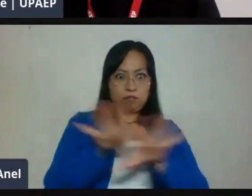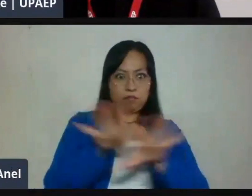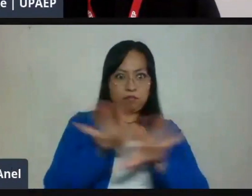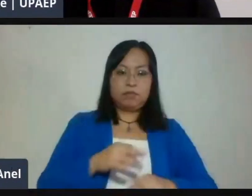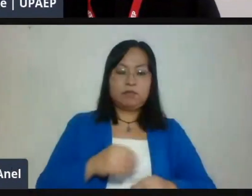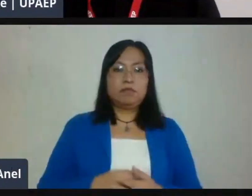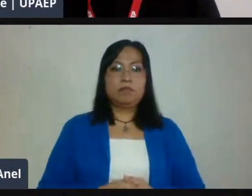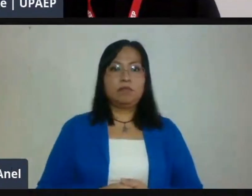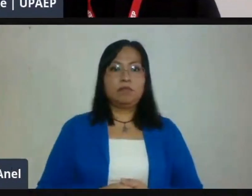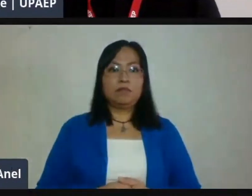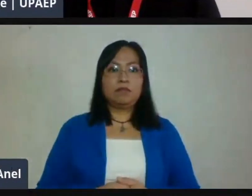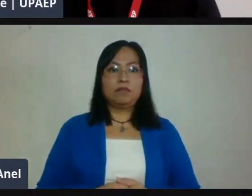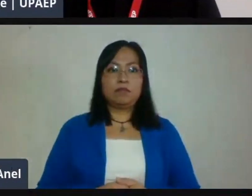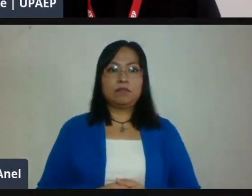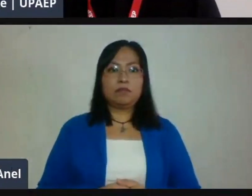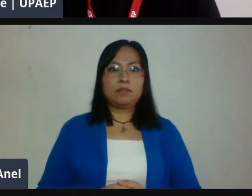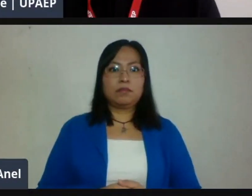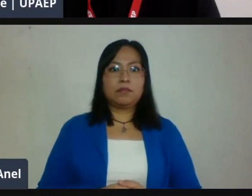Claro.